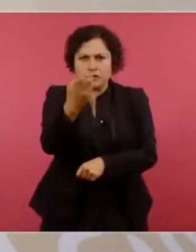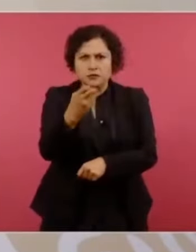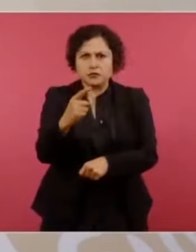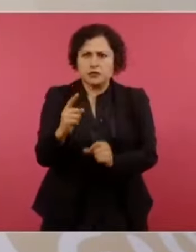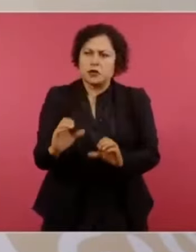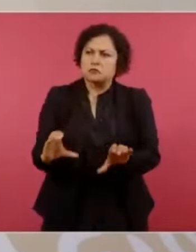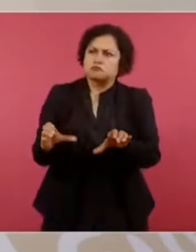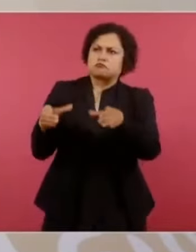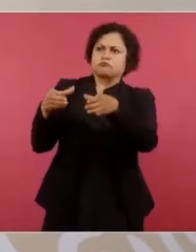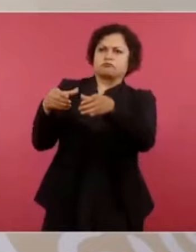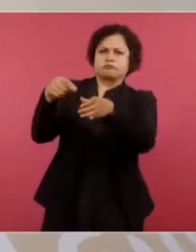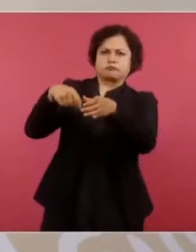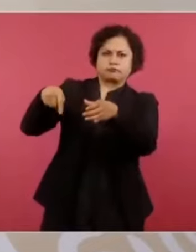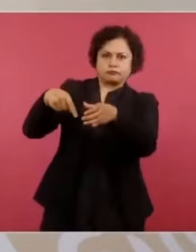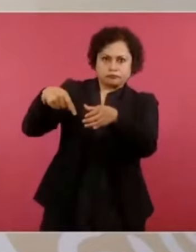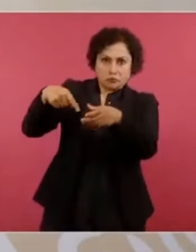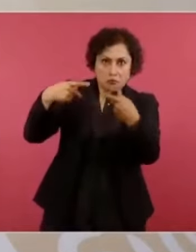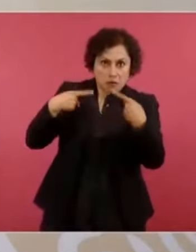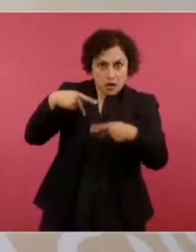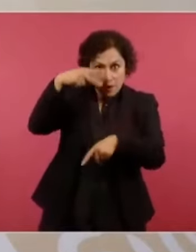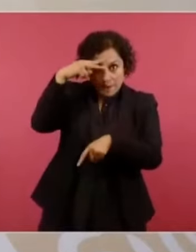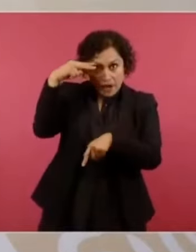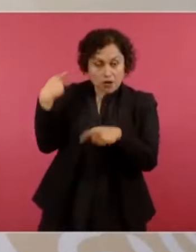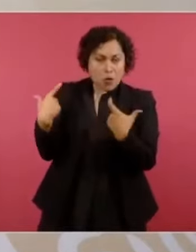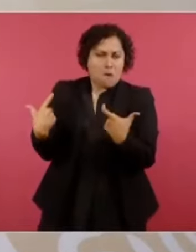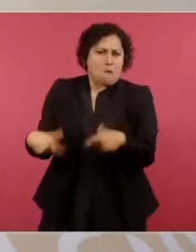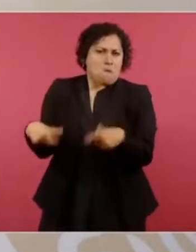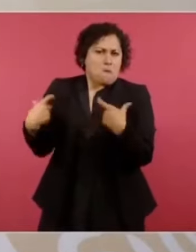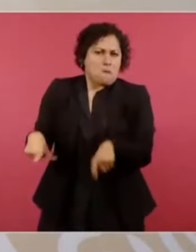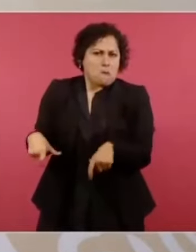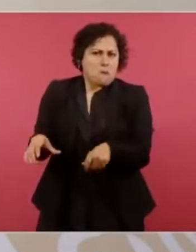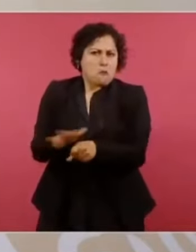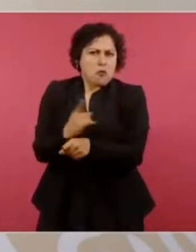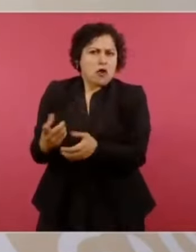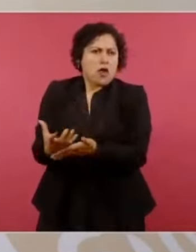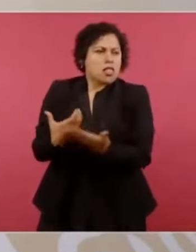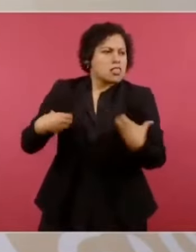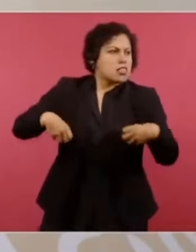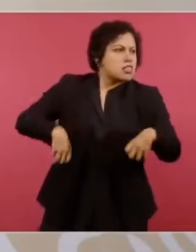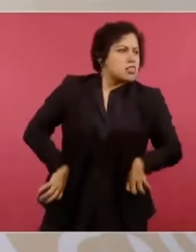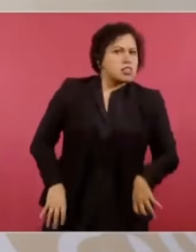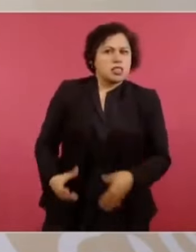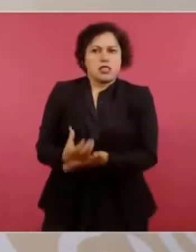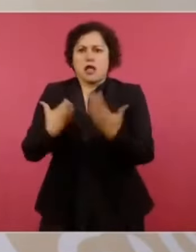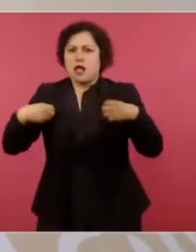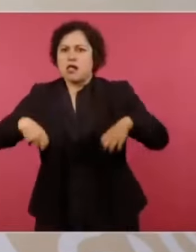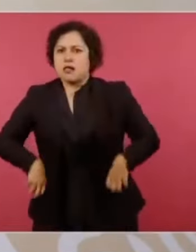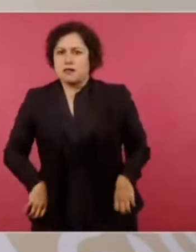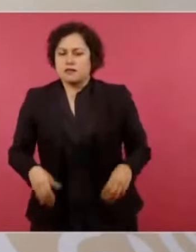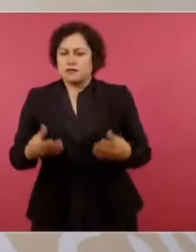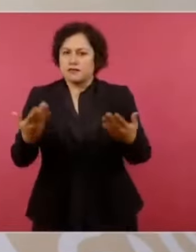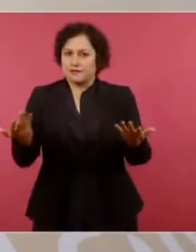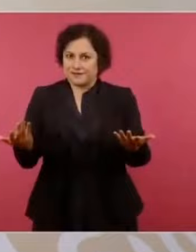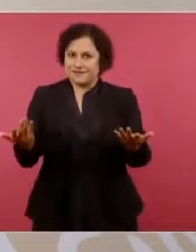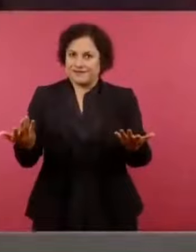neoliberal o neoporfirista, cuarto lugar en el mundo y al mismo tiempo